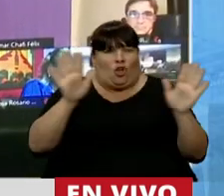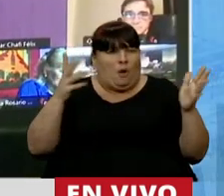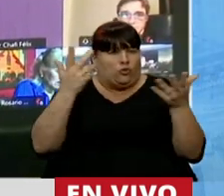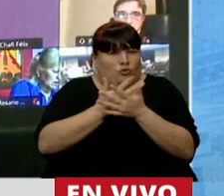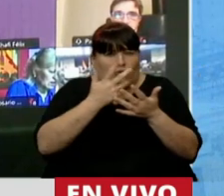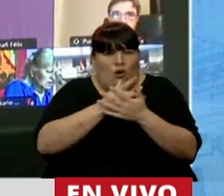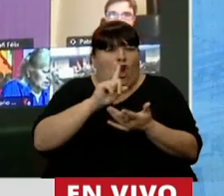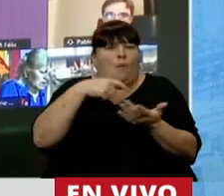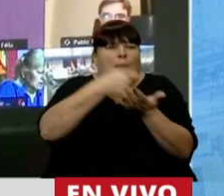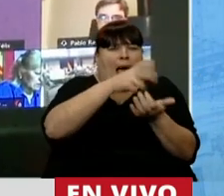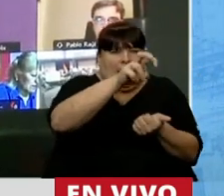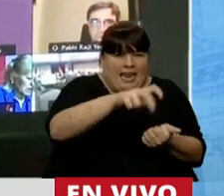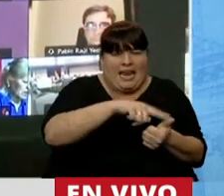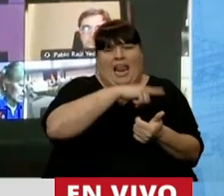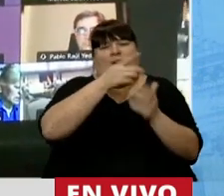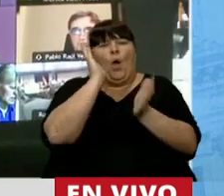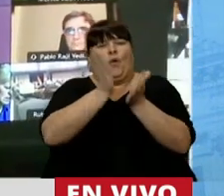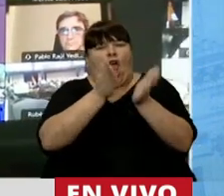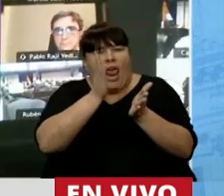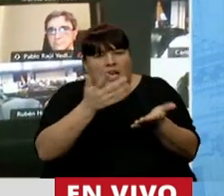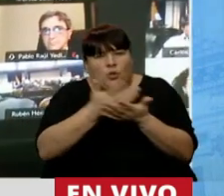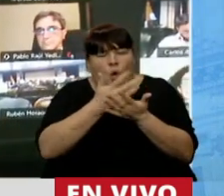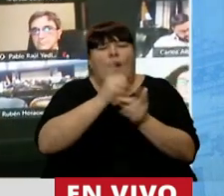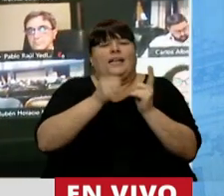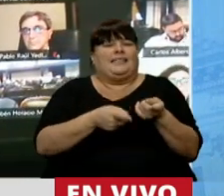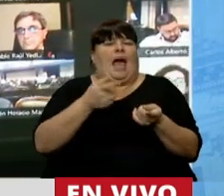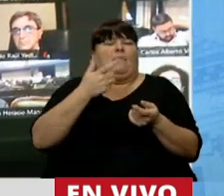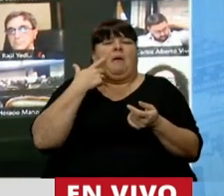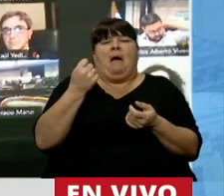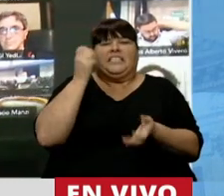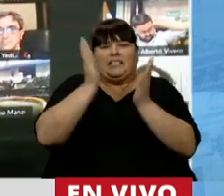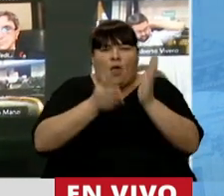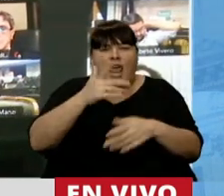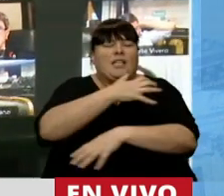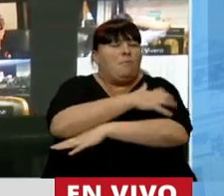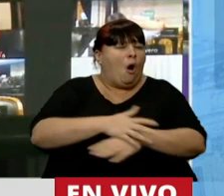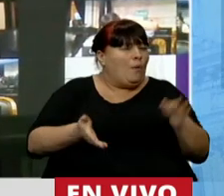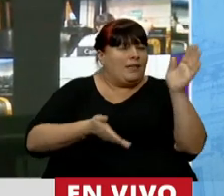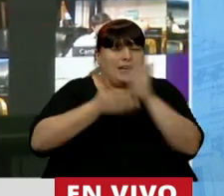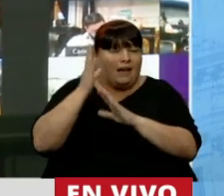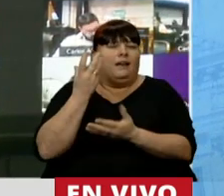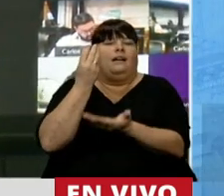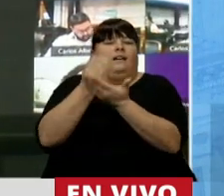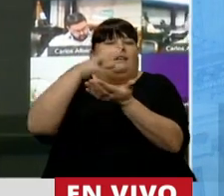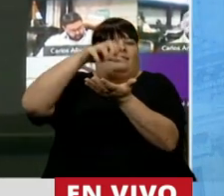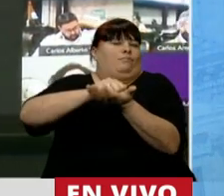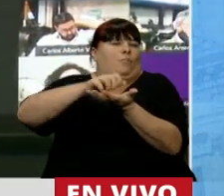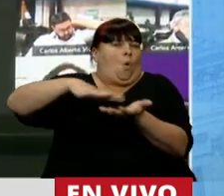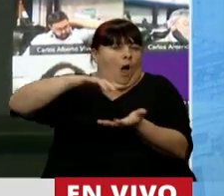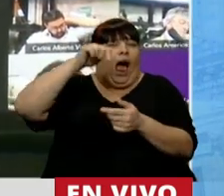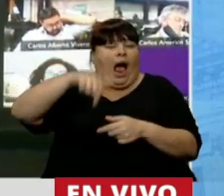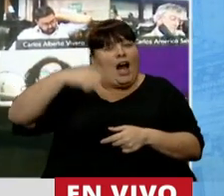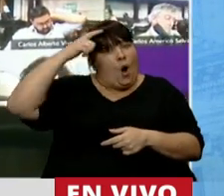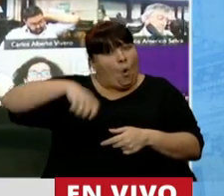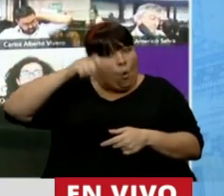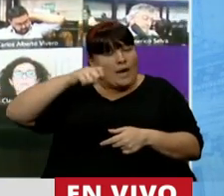infierno. No podían pagar a chiles, víctimas de violencia. Y escapando de la violencia machista y de la pobreza, se asentaron en un lugar. Bueno, hoy una